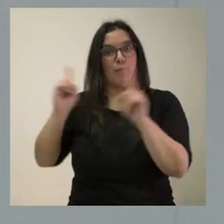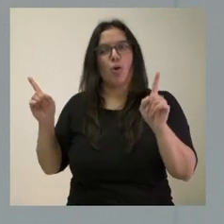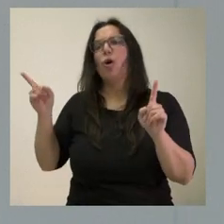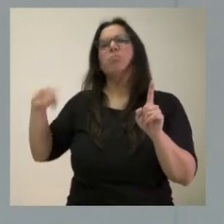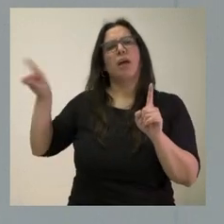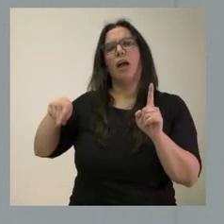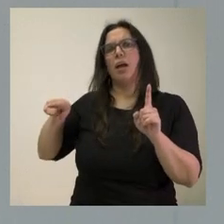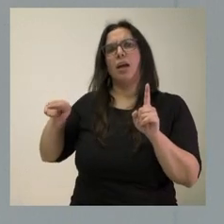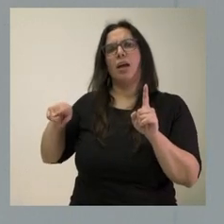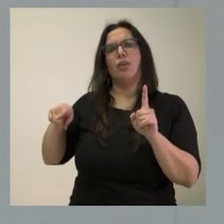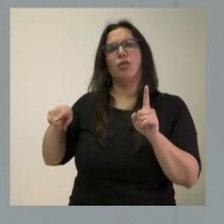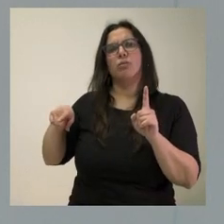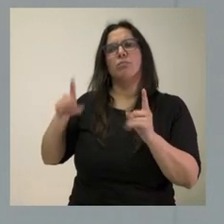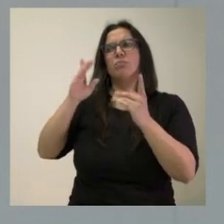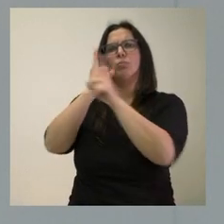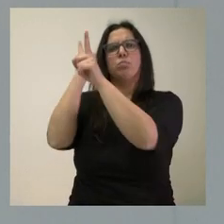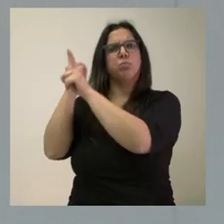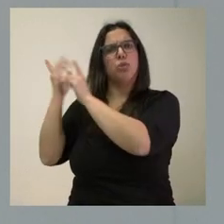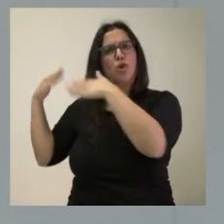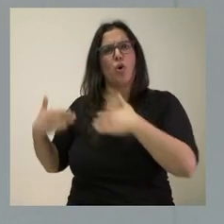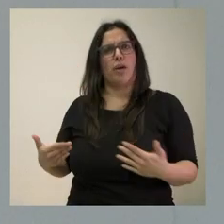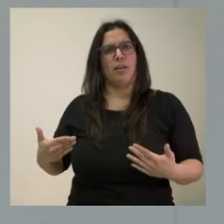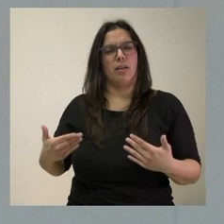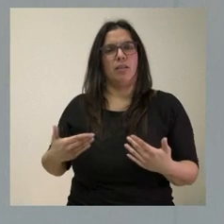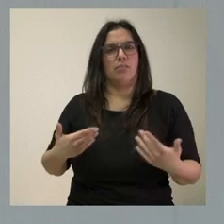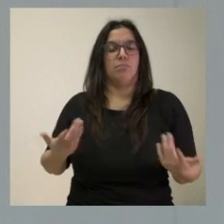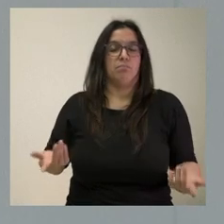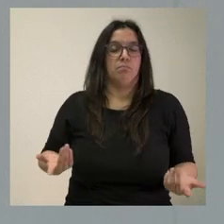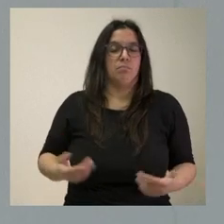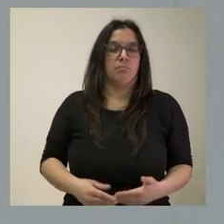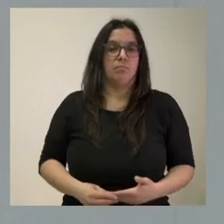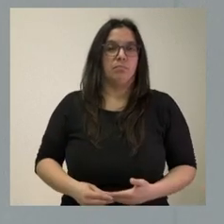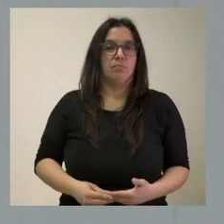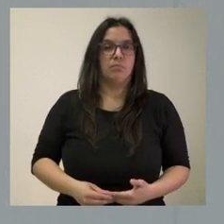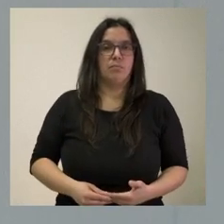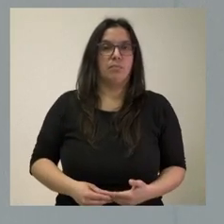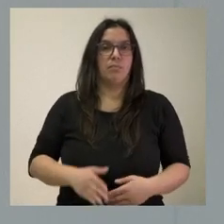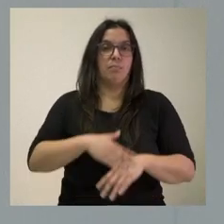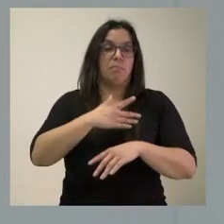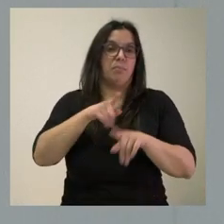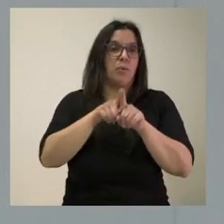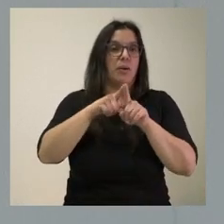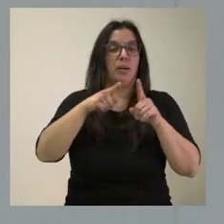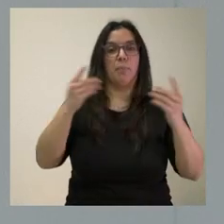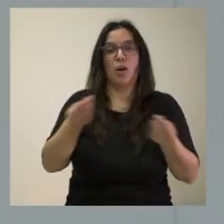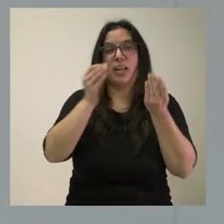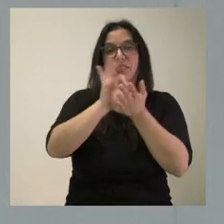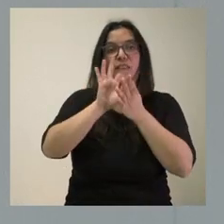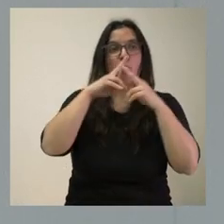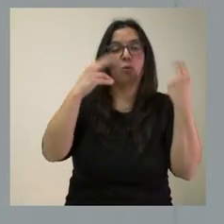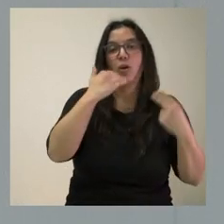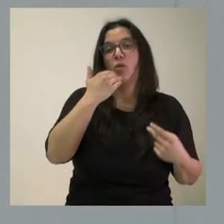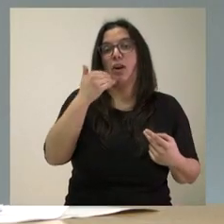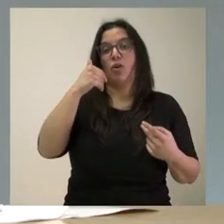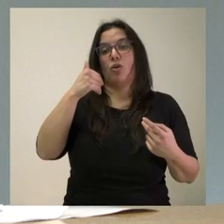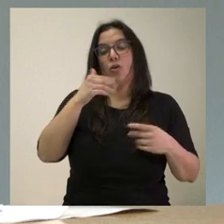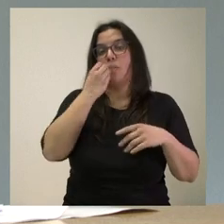de Castilla y León con el Gobierno de España en todos los ámbitos que puedan mejorar los servicios públicos y el bienestar de los ciudadanos de nuestra tierra.